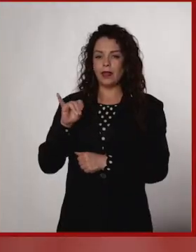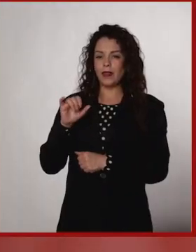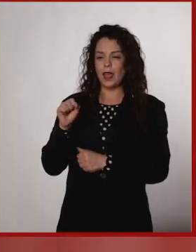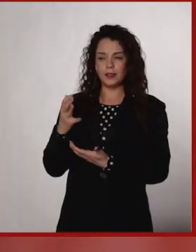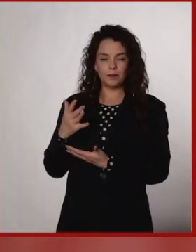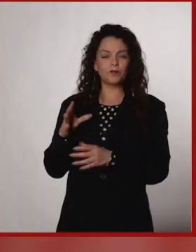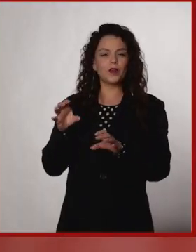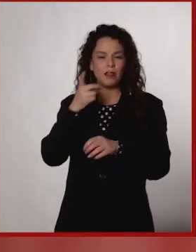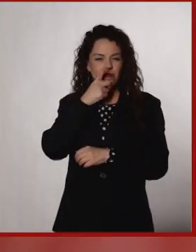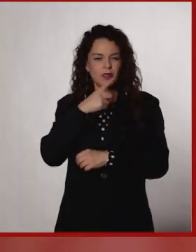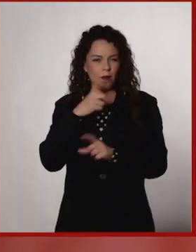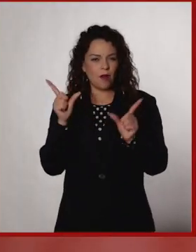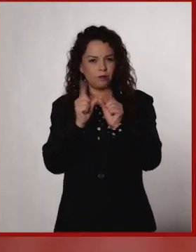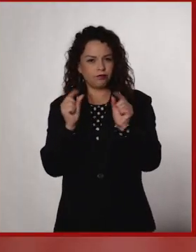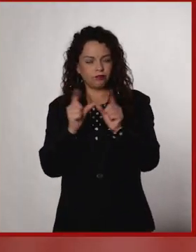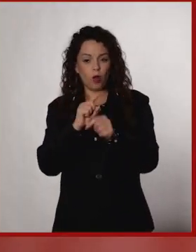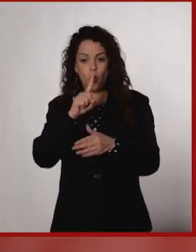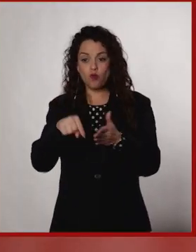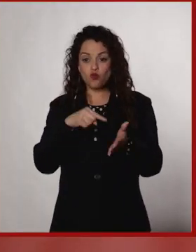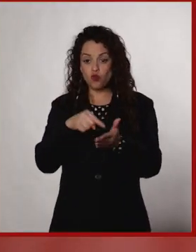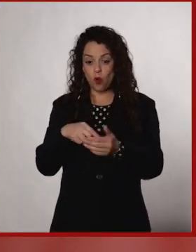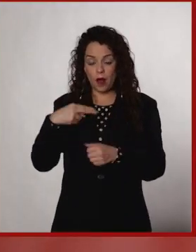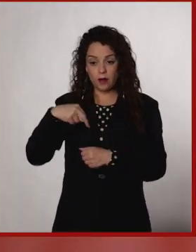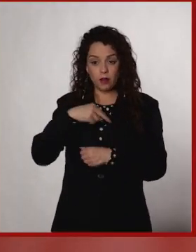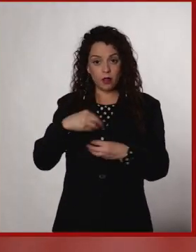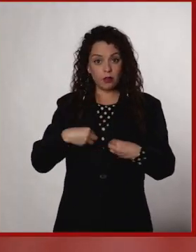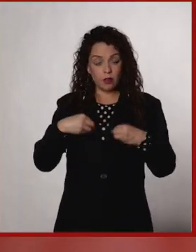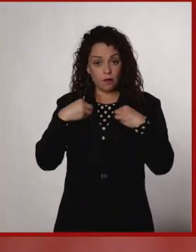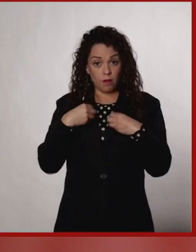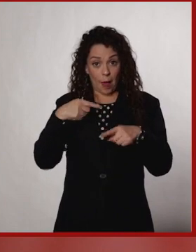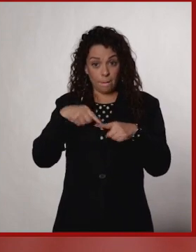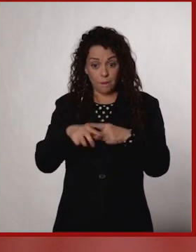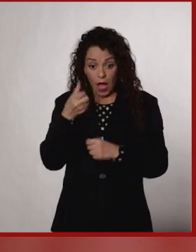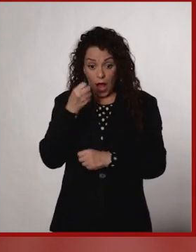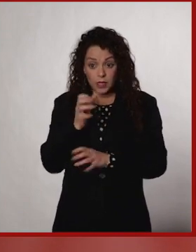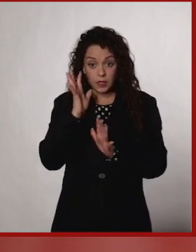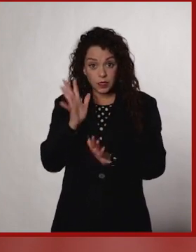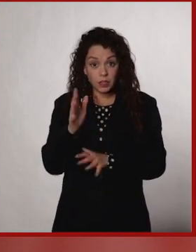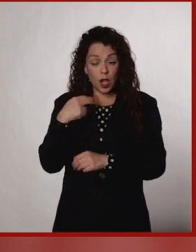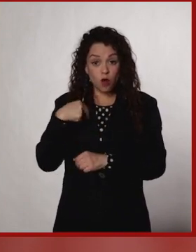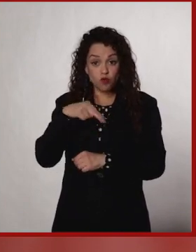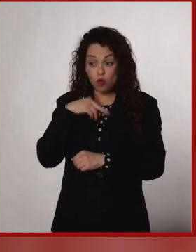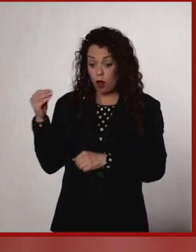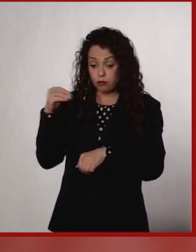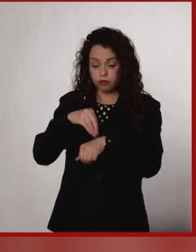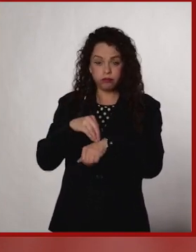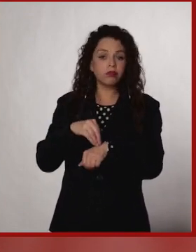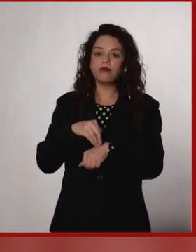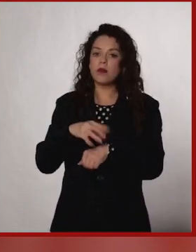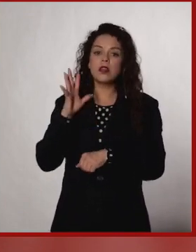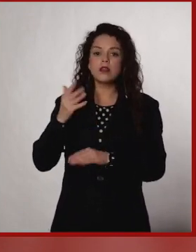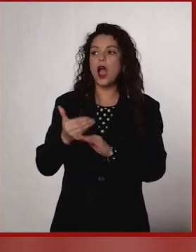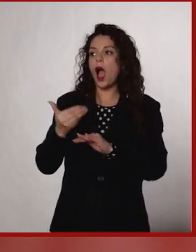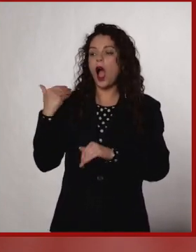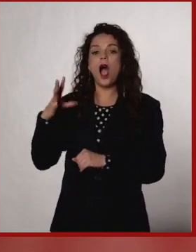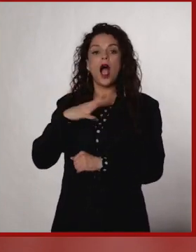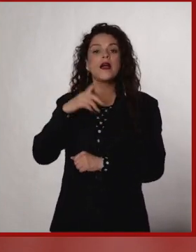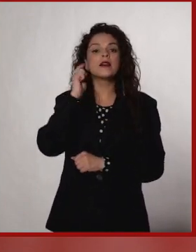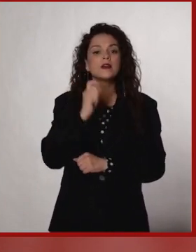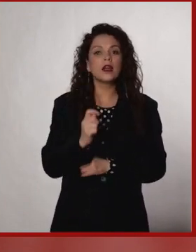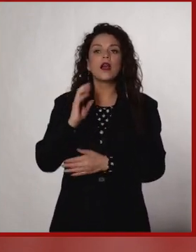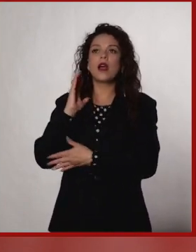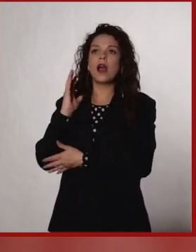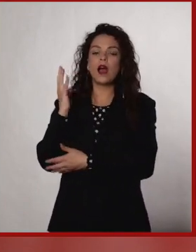A ver, Matías, conclusiones. Los lugares en los que habitamos no empezaron a existir cuando nosotros llegamos. Ya estaban